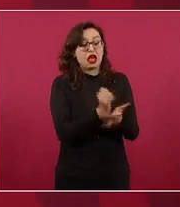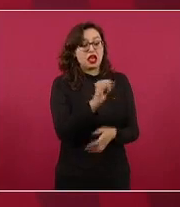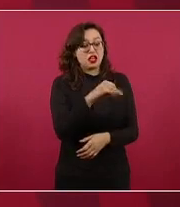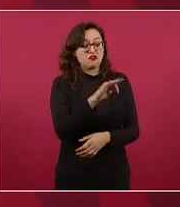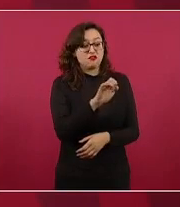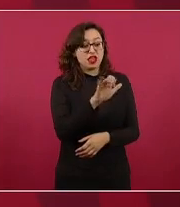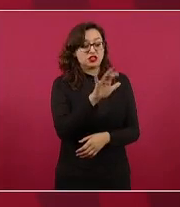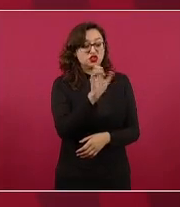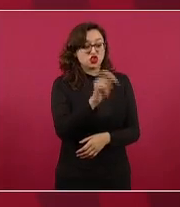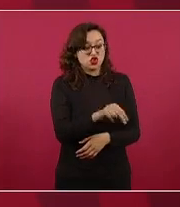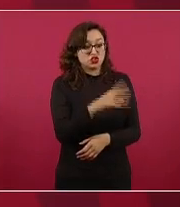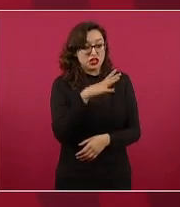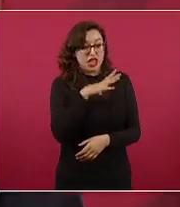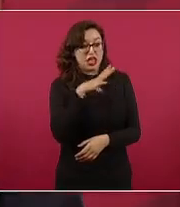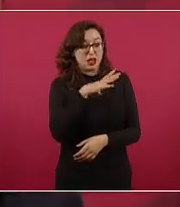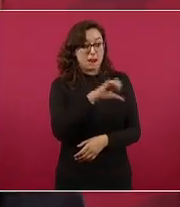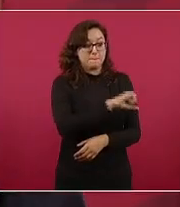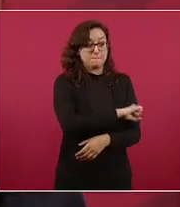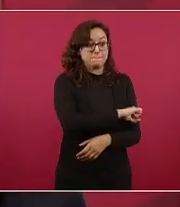interés